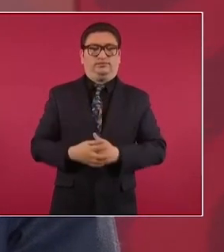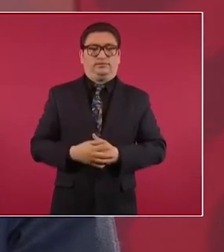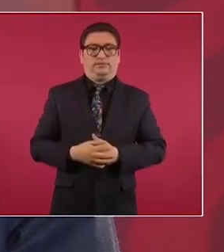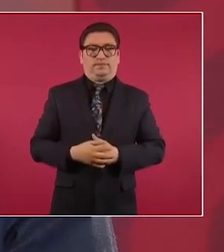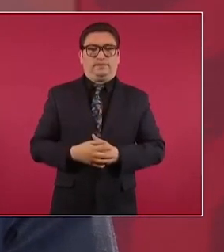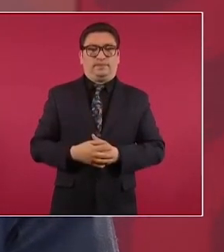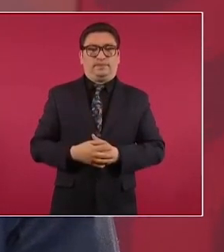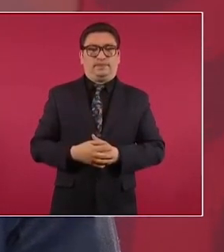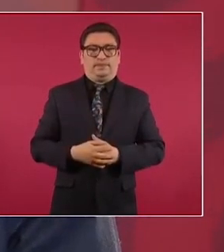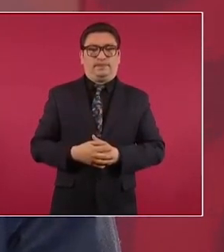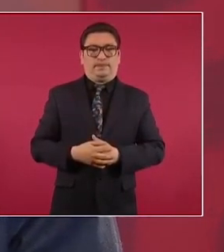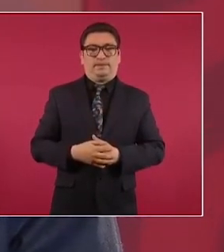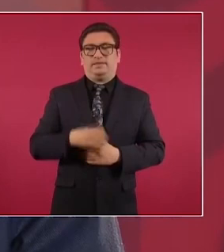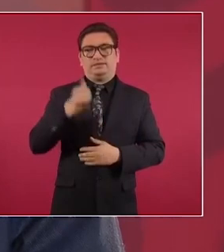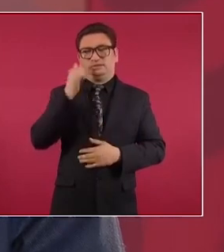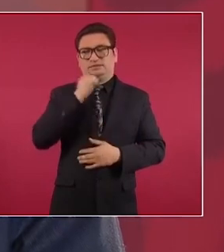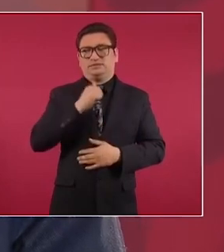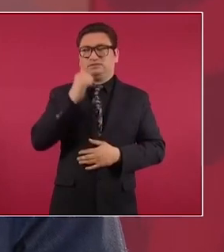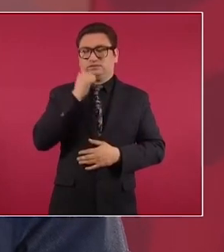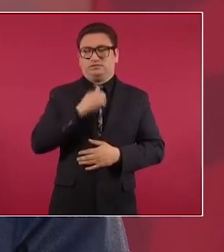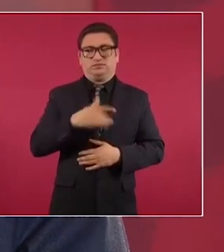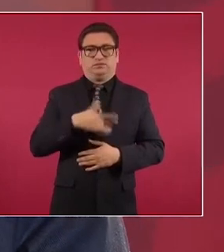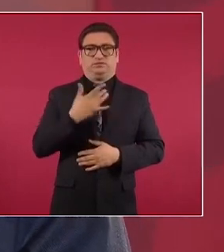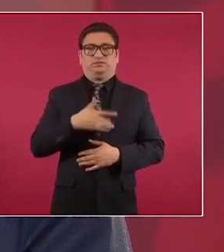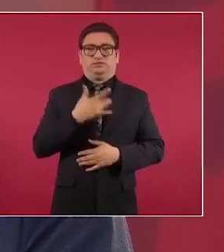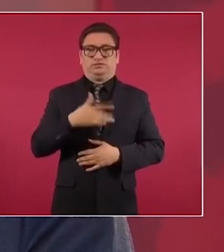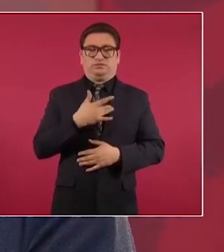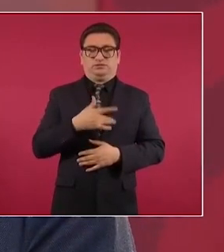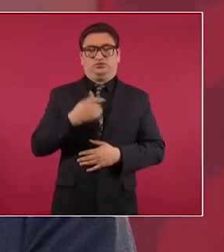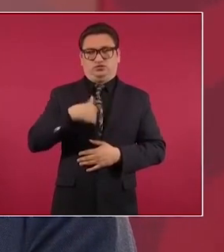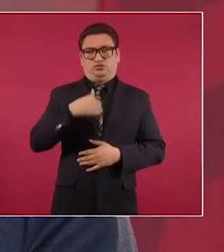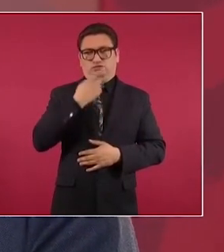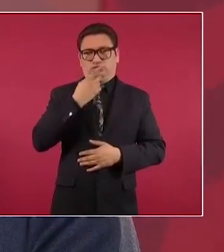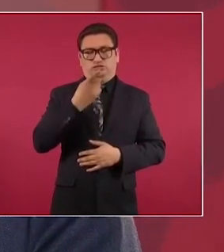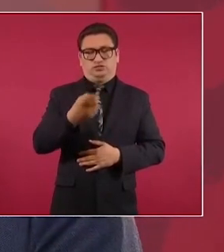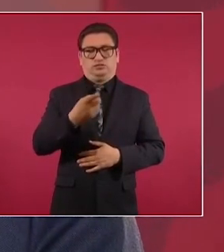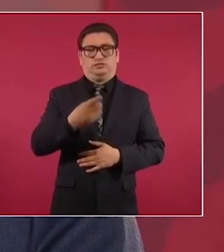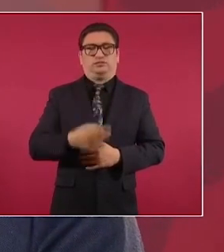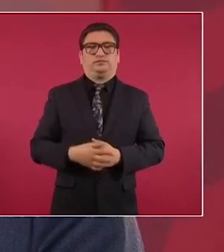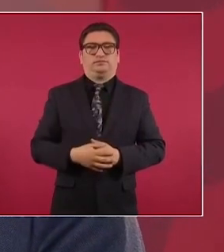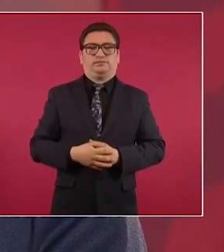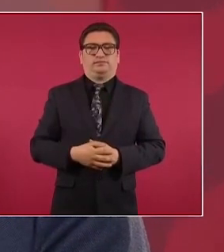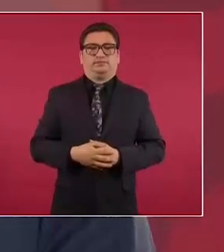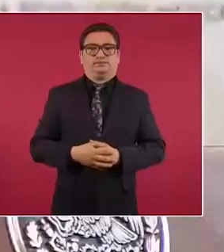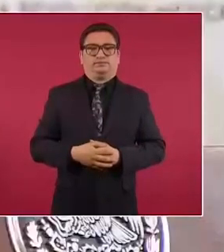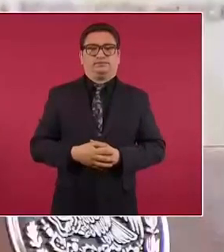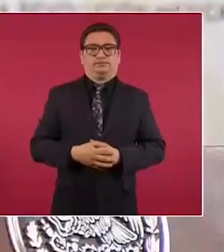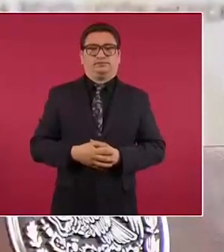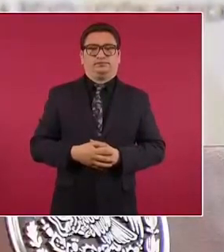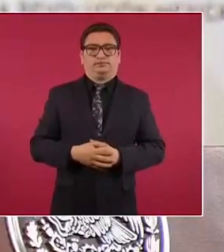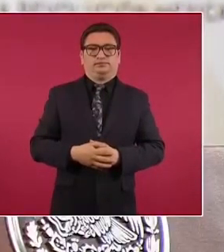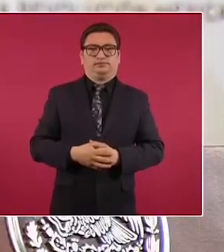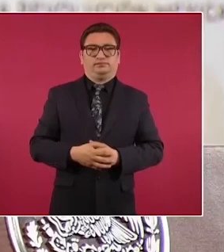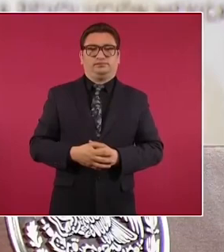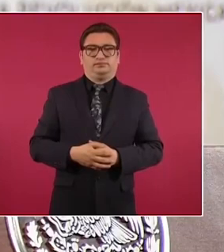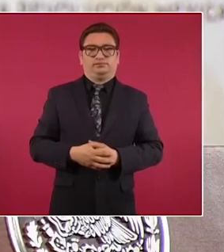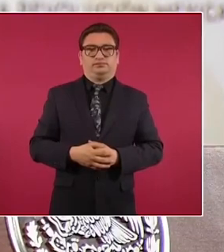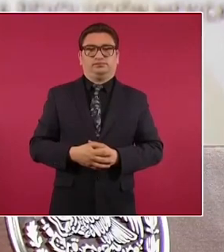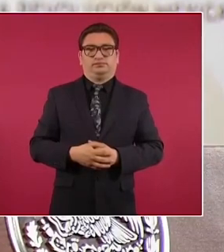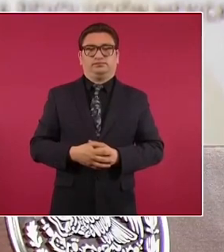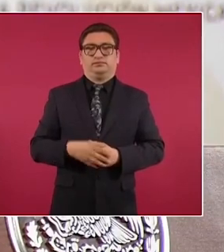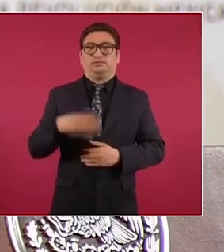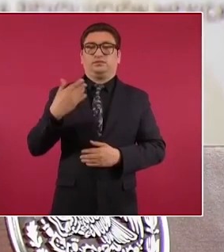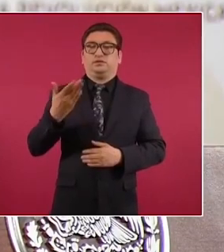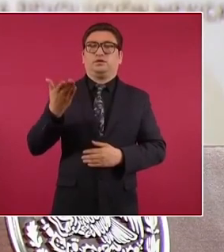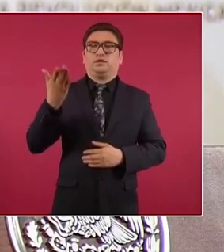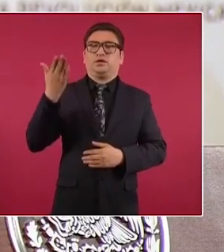descomposición siempre lo he sostenido que vino